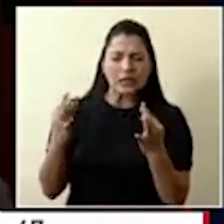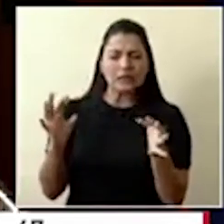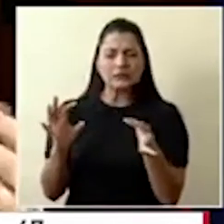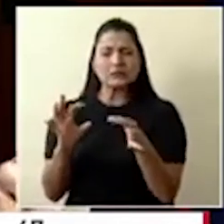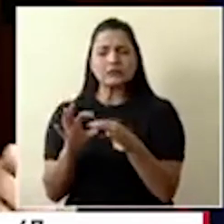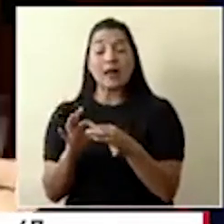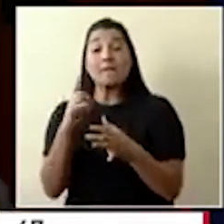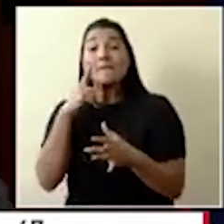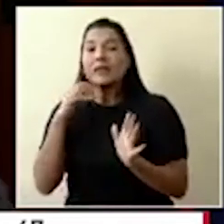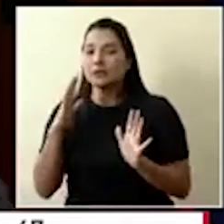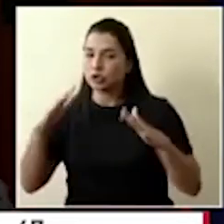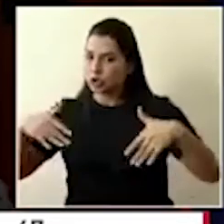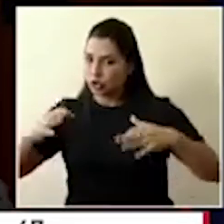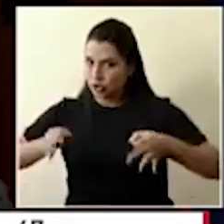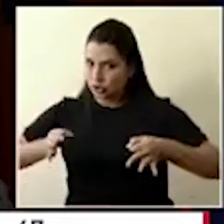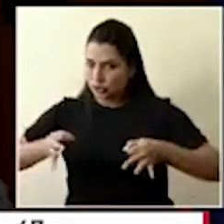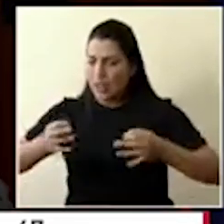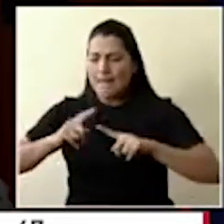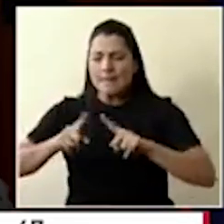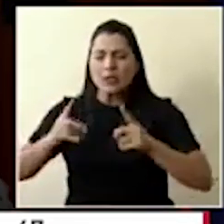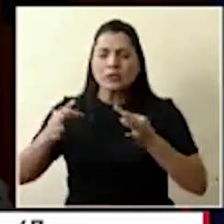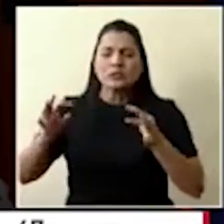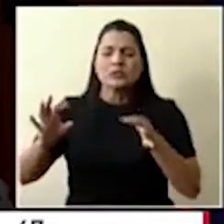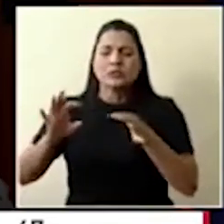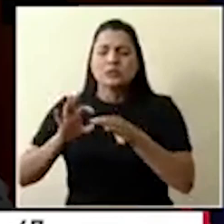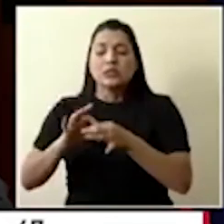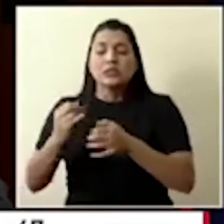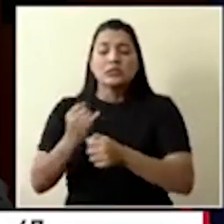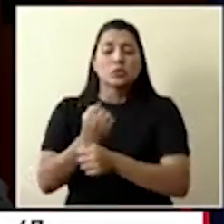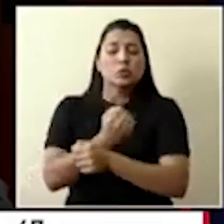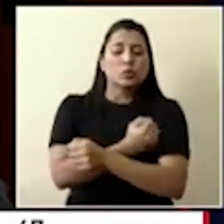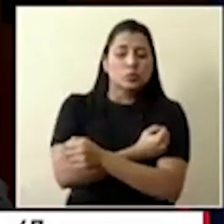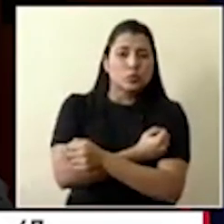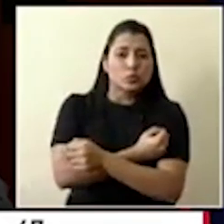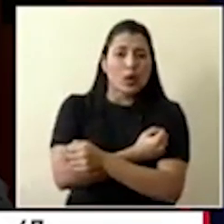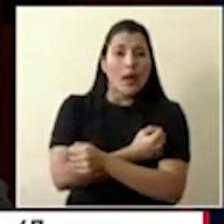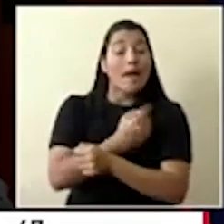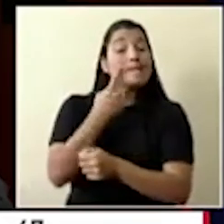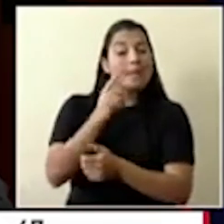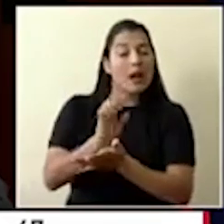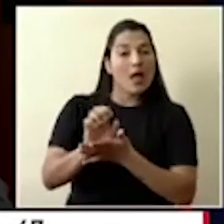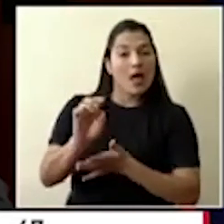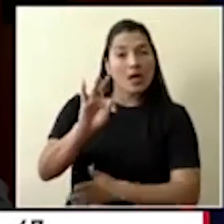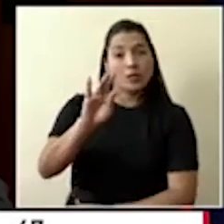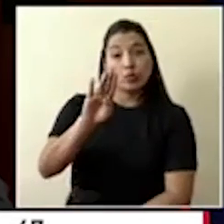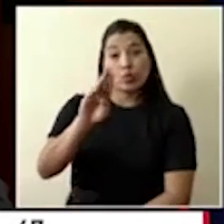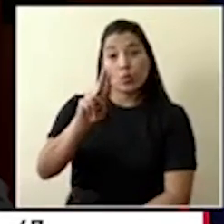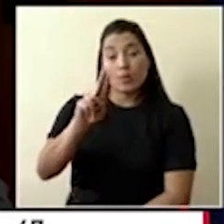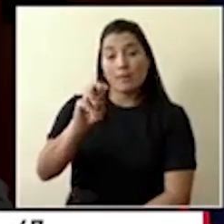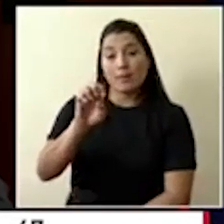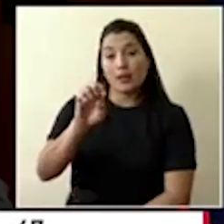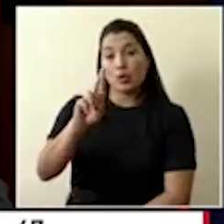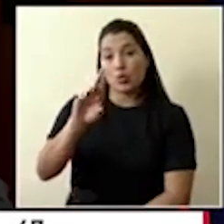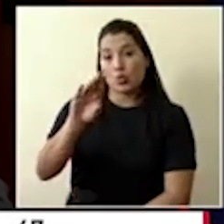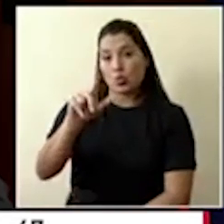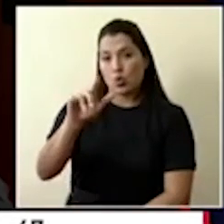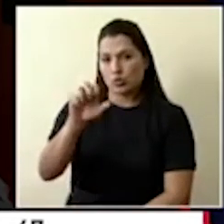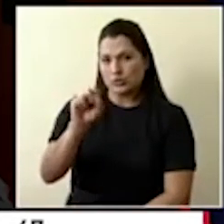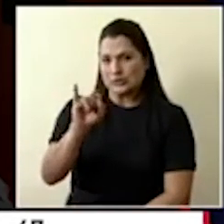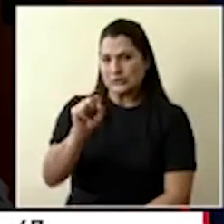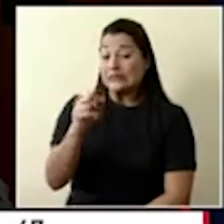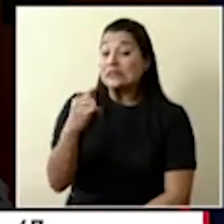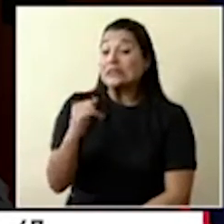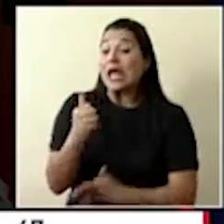sistemática, o sea, aplicada en toda la población con alguna protección cruzada contra el SARS-CoV-2 o el COVID-19.